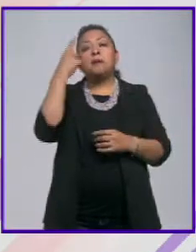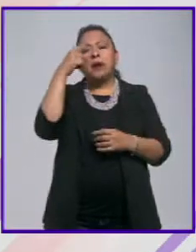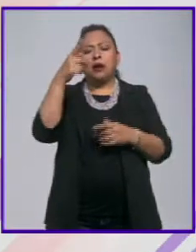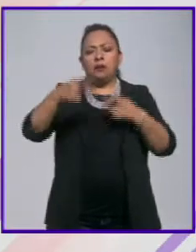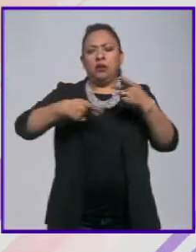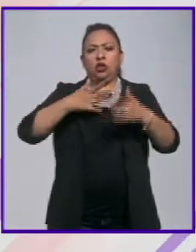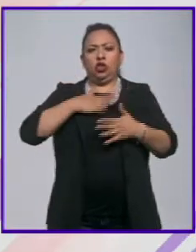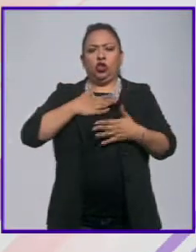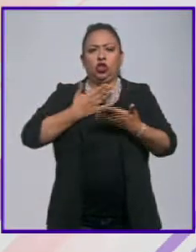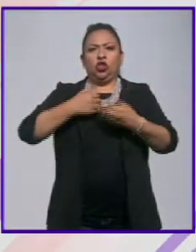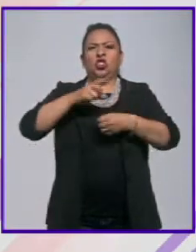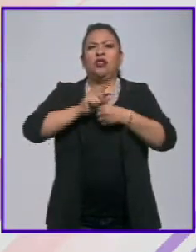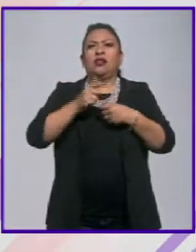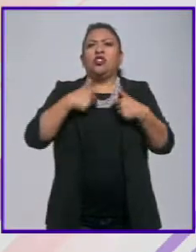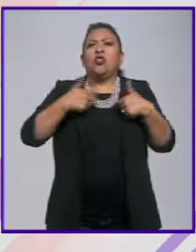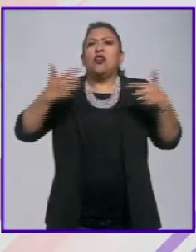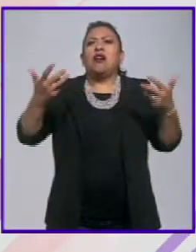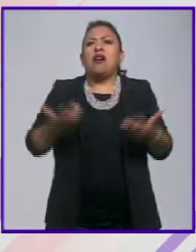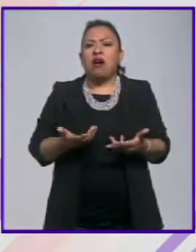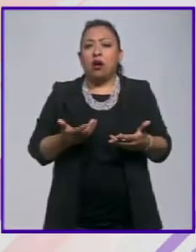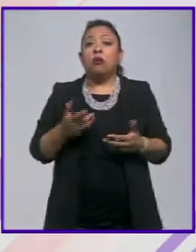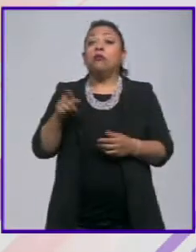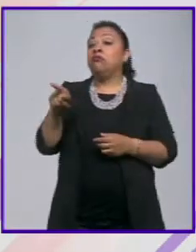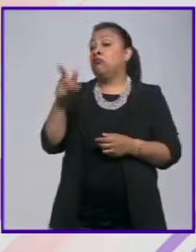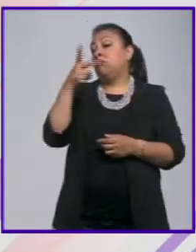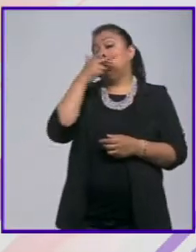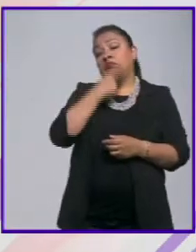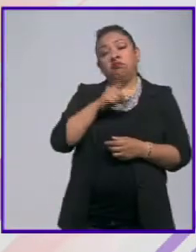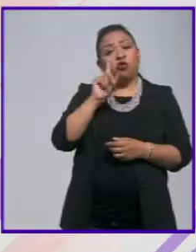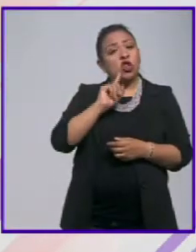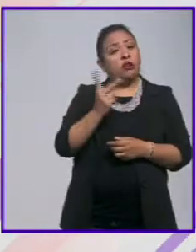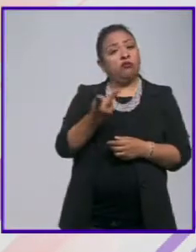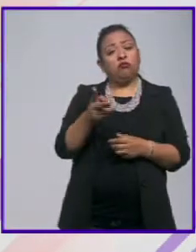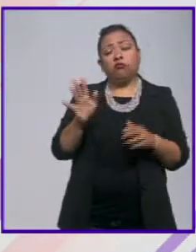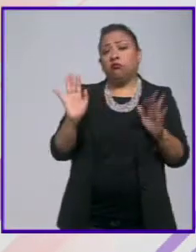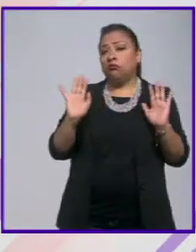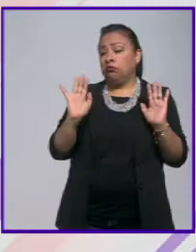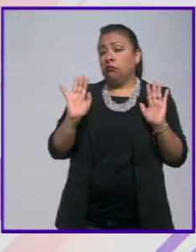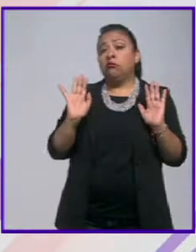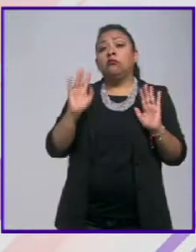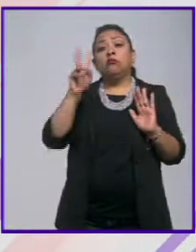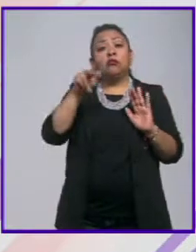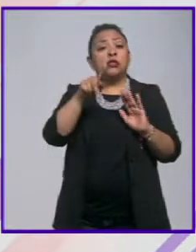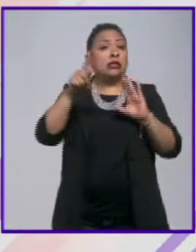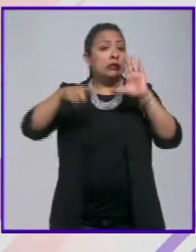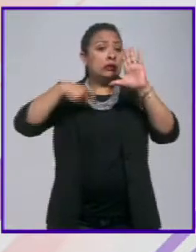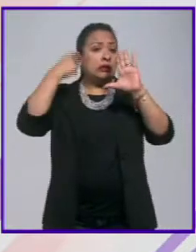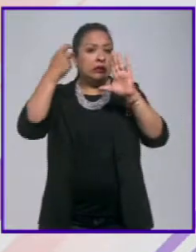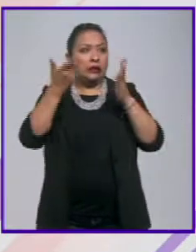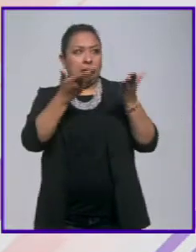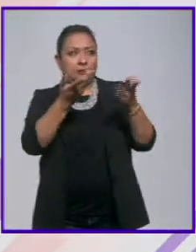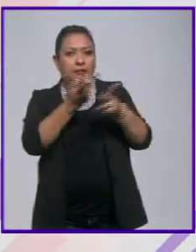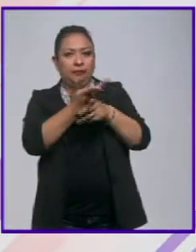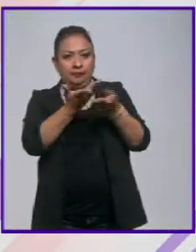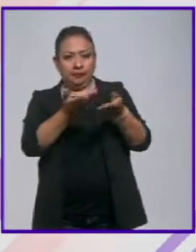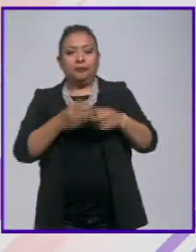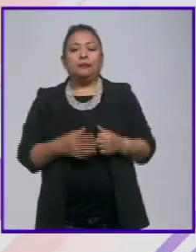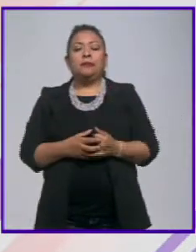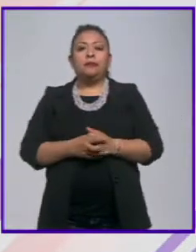cuestionarnos como sociedad, ¿qué estamos haciendo al respecto? Hombres y mujeres. Y en el ámbito cinematográfico, esto es que pasa.